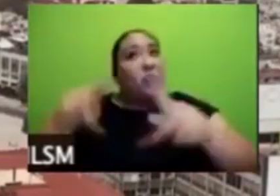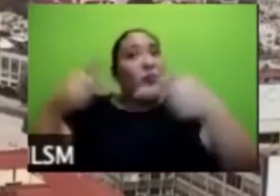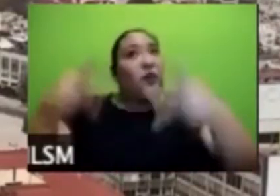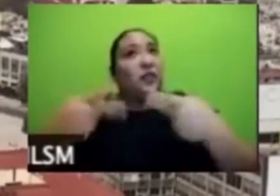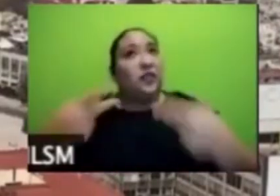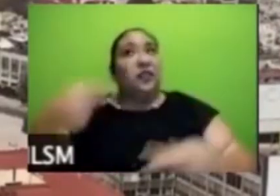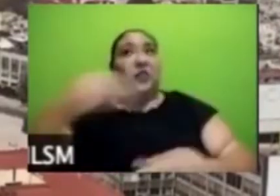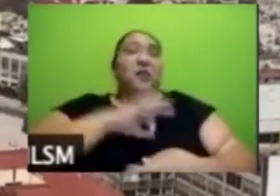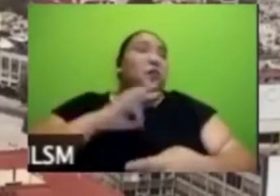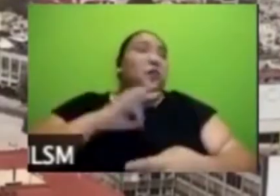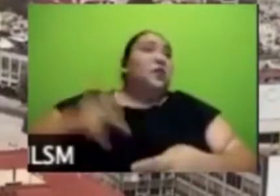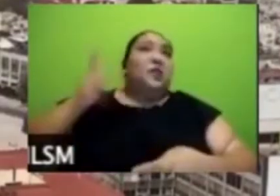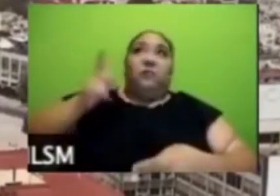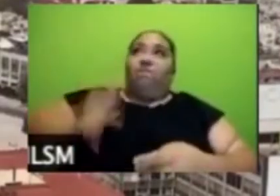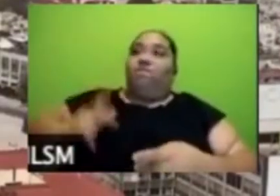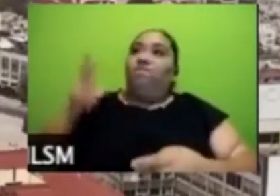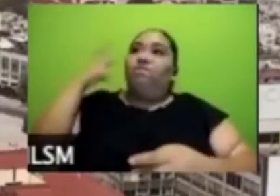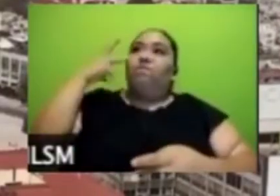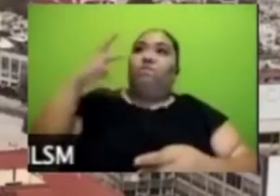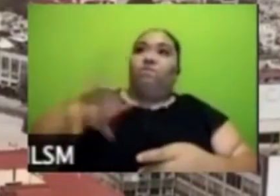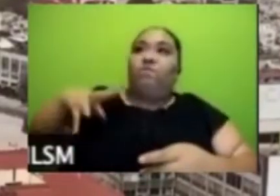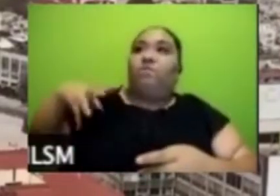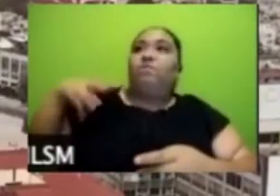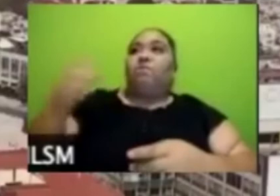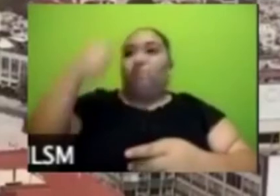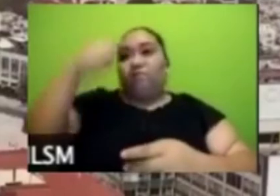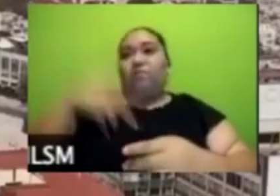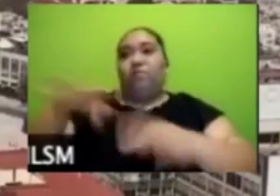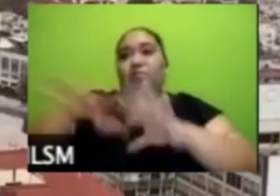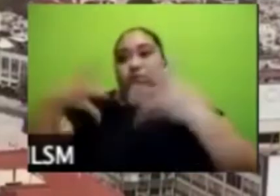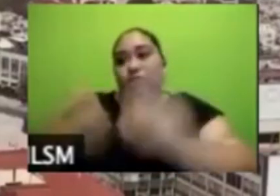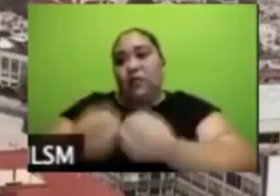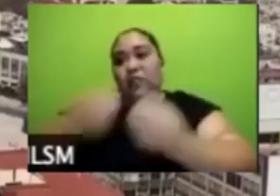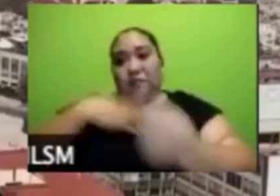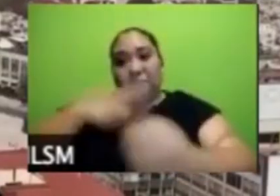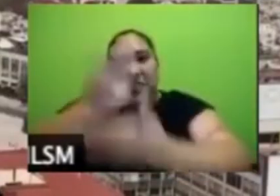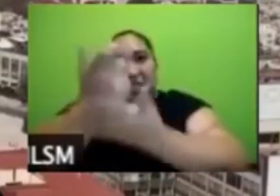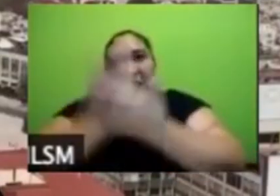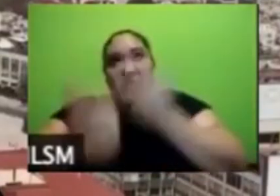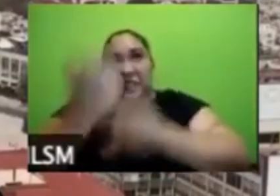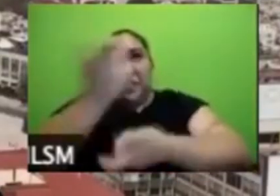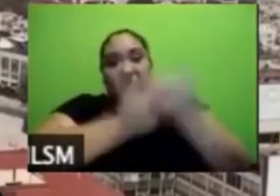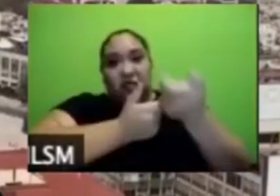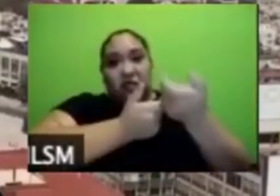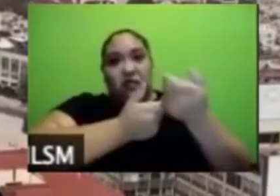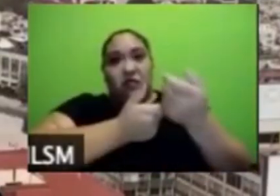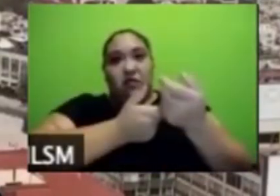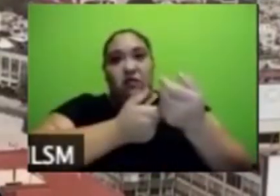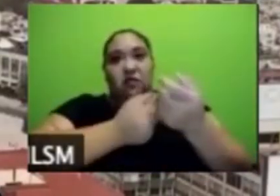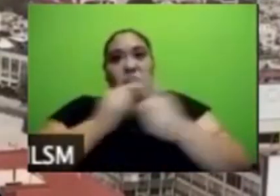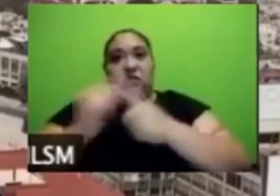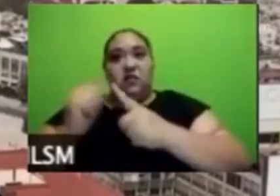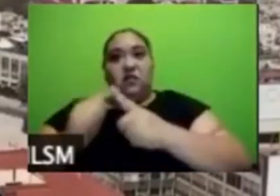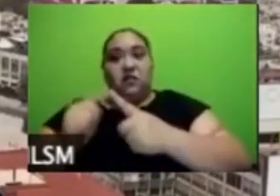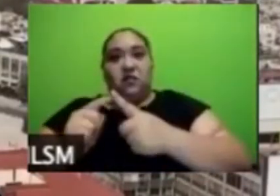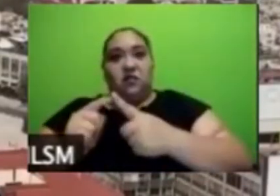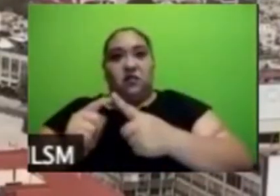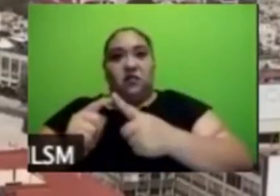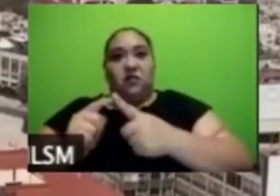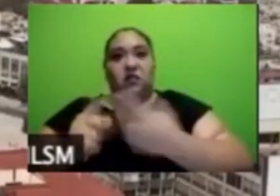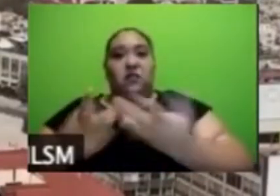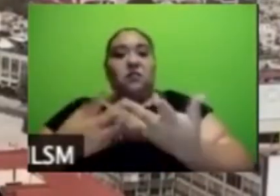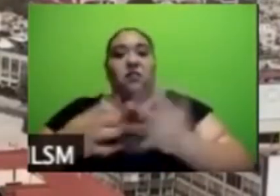a diferencia de los empresarios que los empresarios dicen que su periodo de recuperación puede llegar hasta dos años